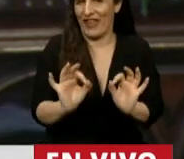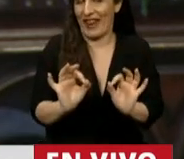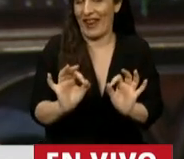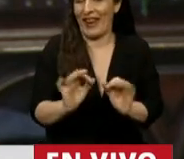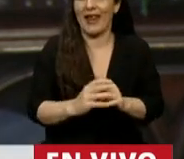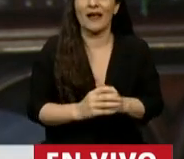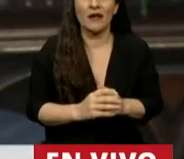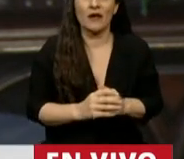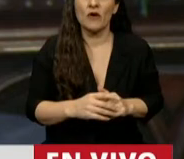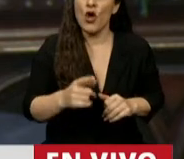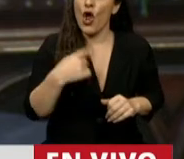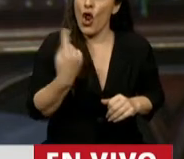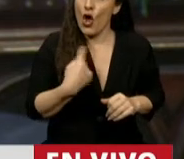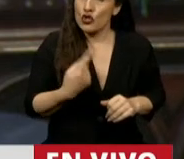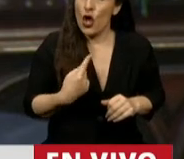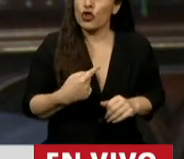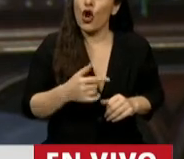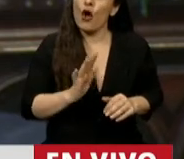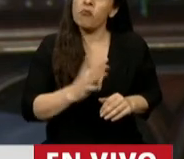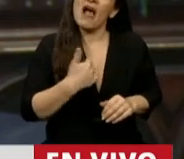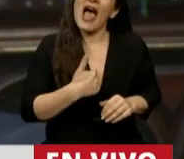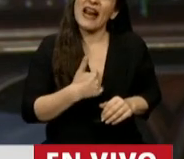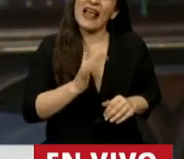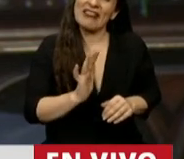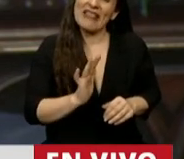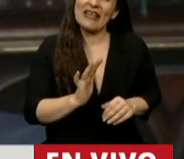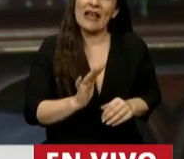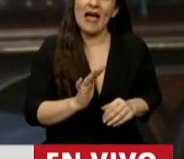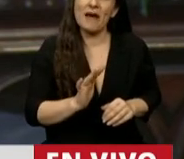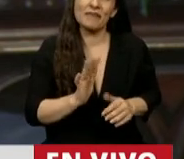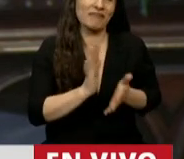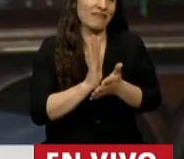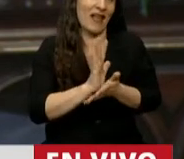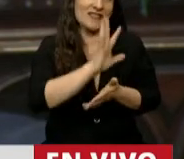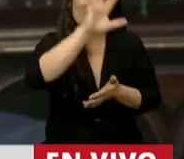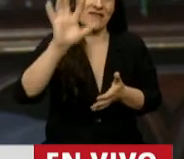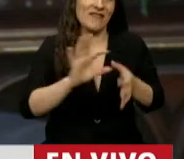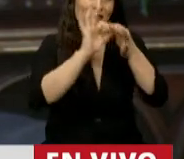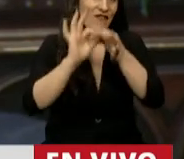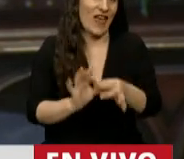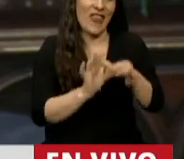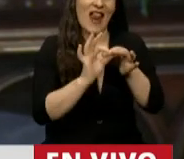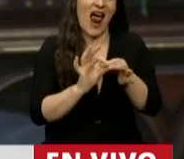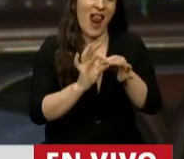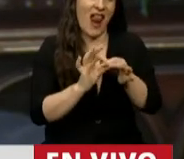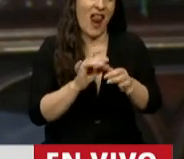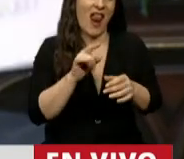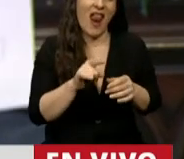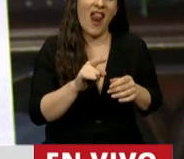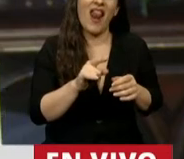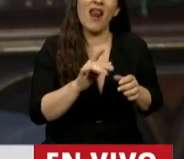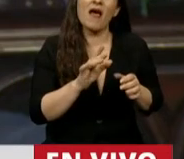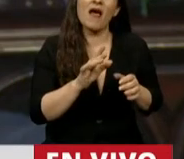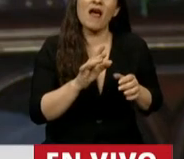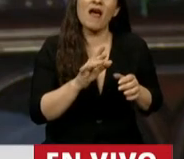nosotros mientras sigamos dejando la Argentina, el sistema federal de nuestra Argentina, y no rediscutamos